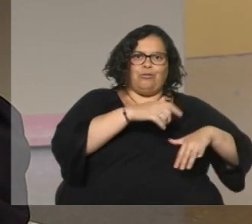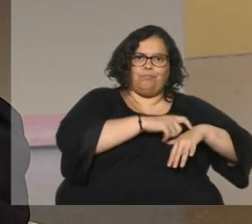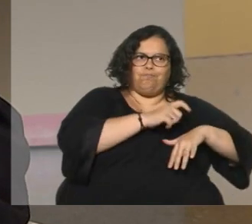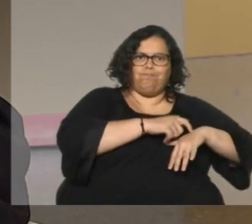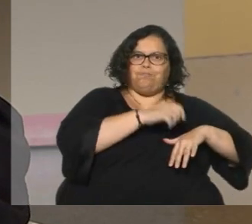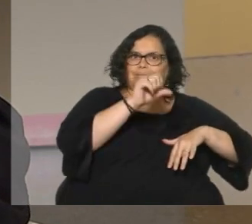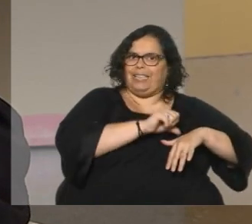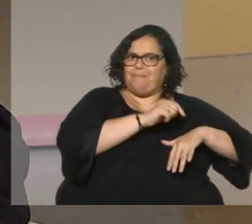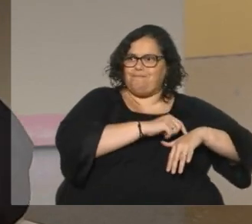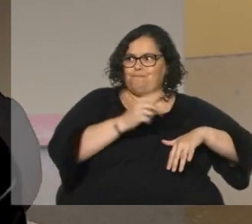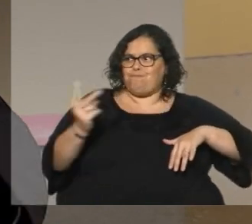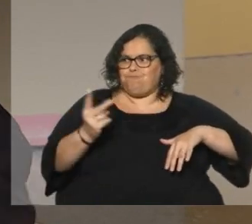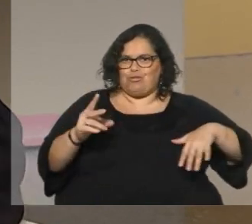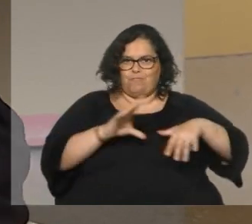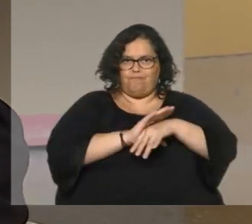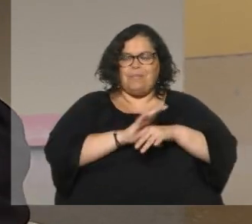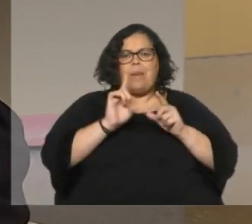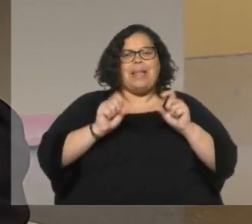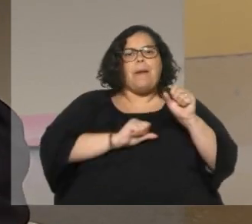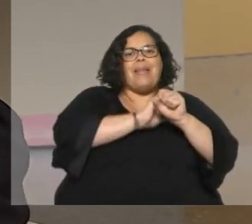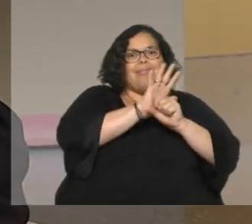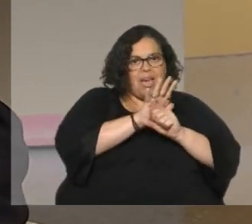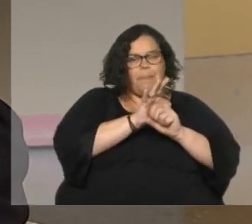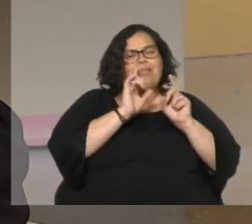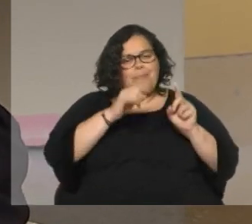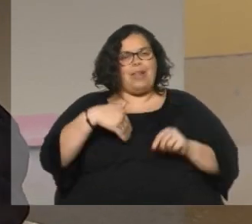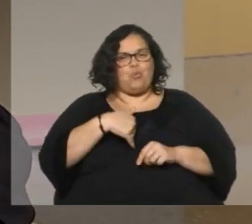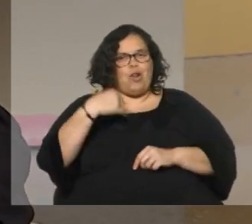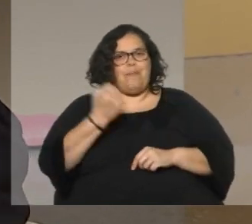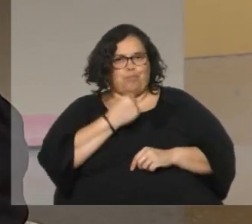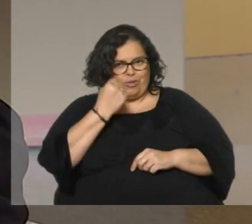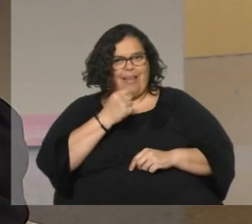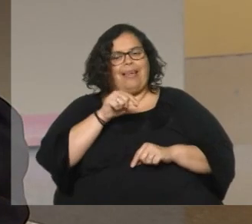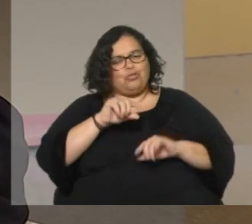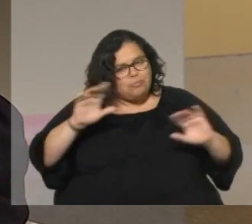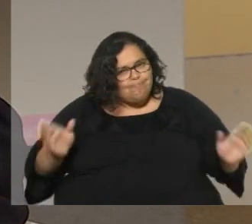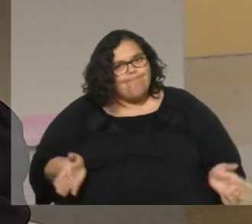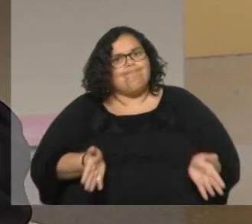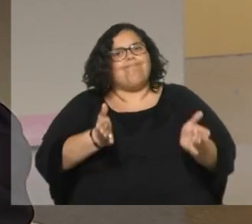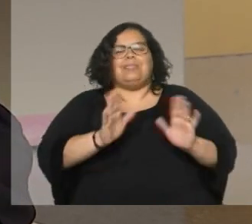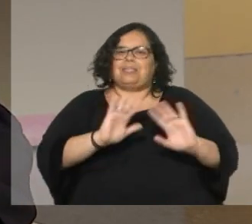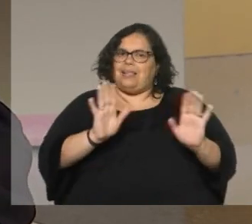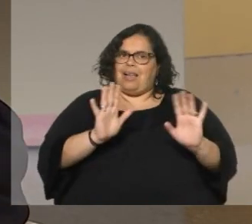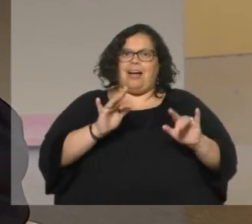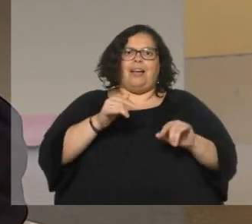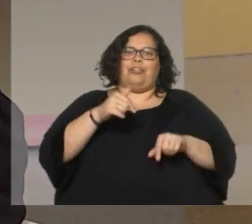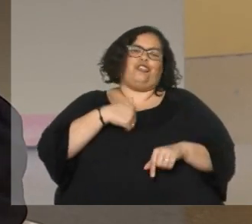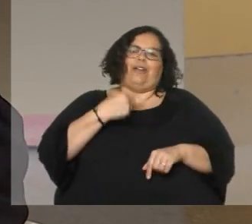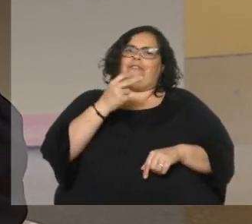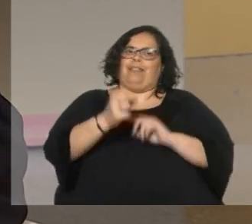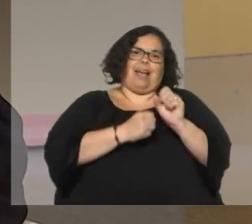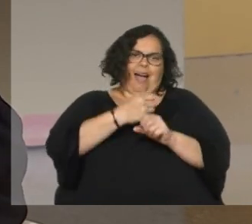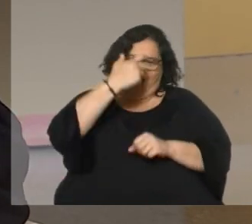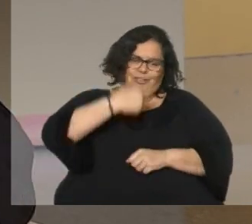la cosa la pandemia también jugó un rol muy importante por eso me empujó un poquitito a pensar que uno ya no tenía tampoco 20 años